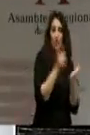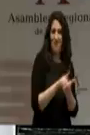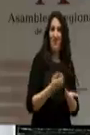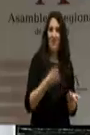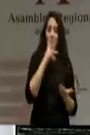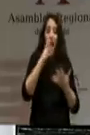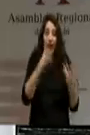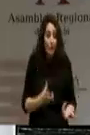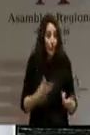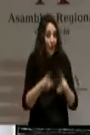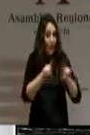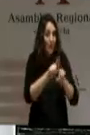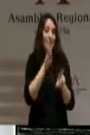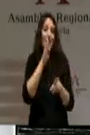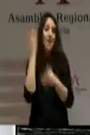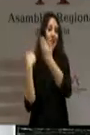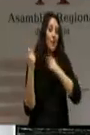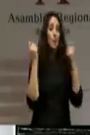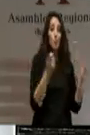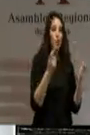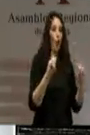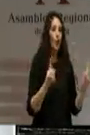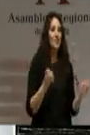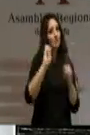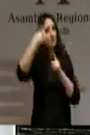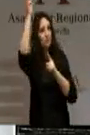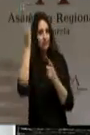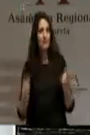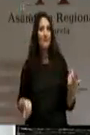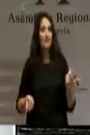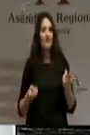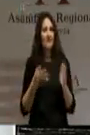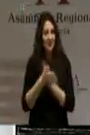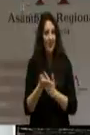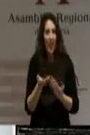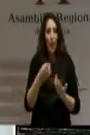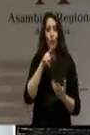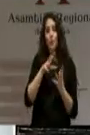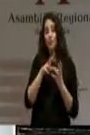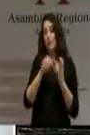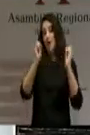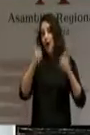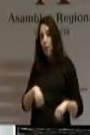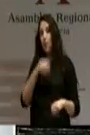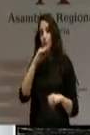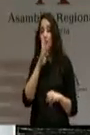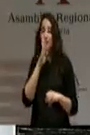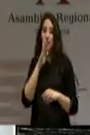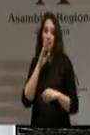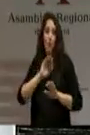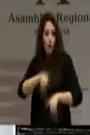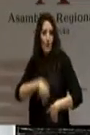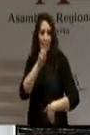actualmente la concesión, se le restindió el contrato. ¿Va usted a revocar el acuerdo de Consejo de Gobierno por el que se restindió el contrato Aeromur?